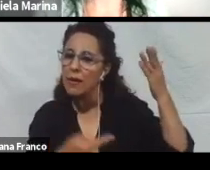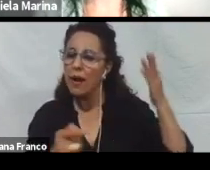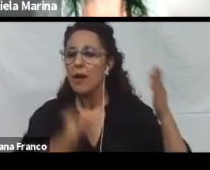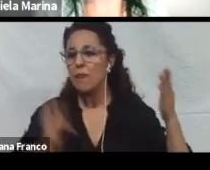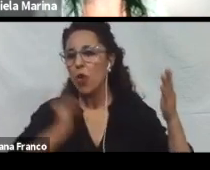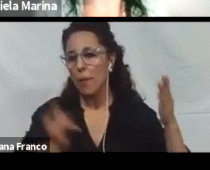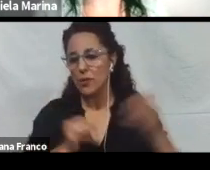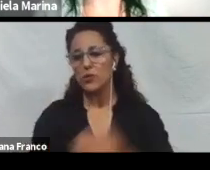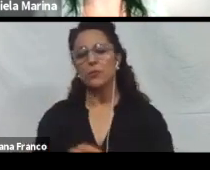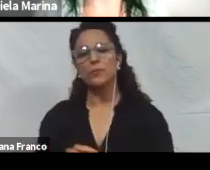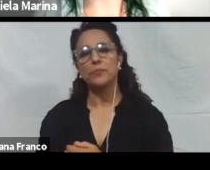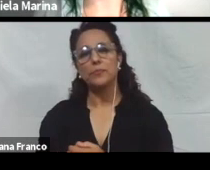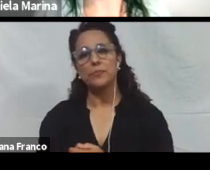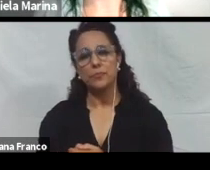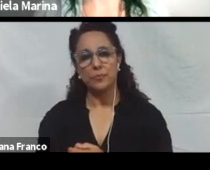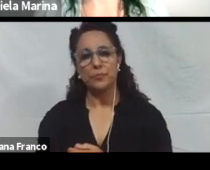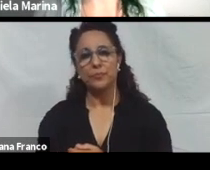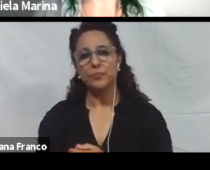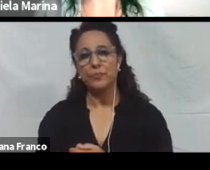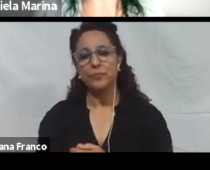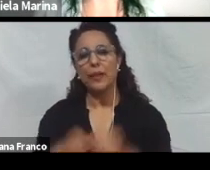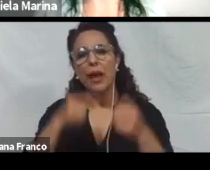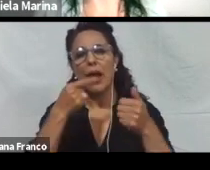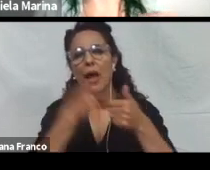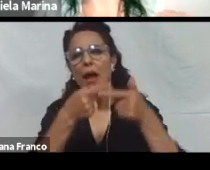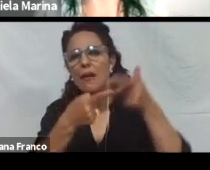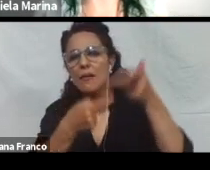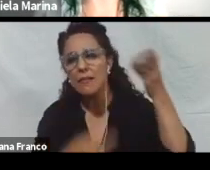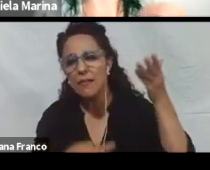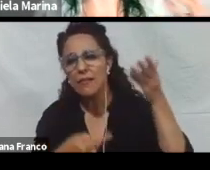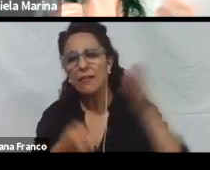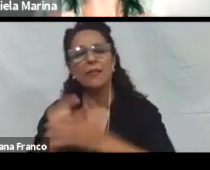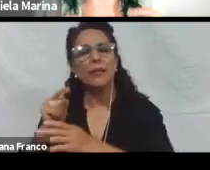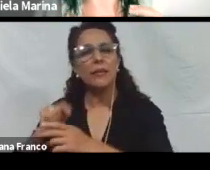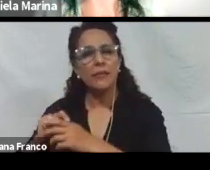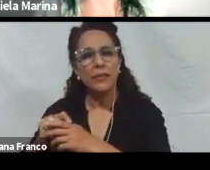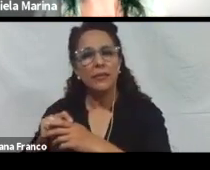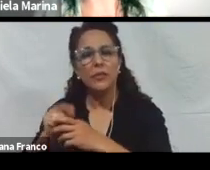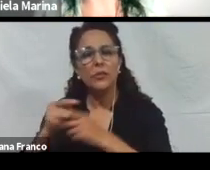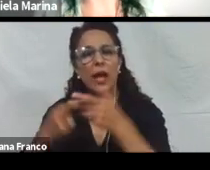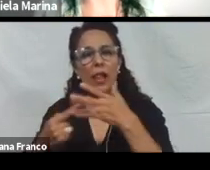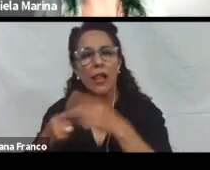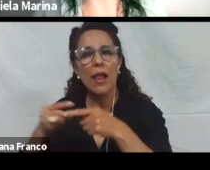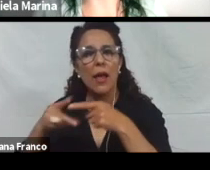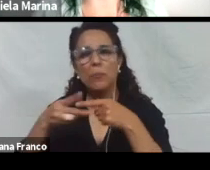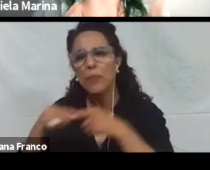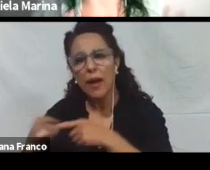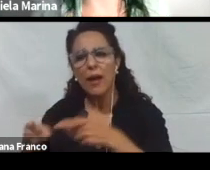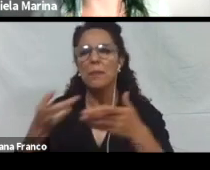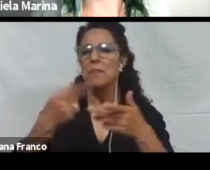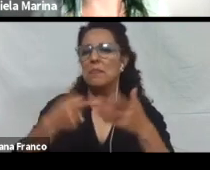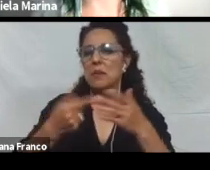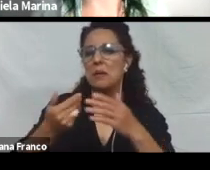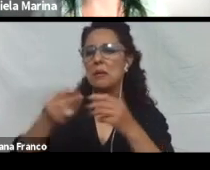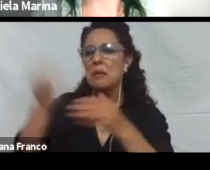Clarificar sintaxis y estructura, por ejemplo, explicando las relaciones entre los elementos, utilizando mapas